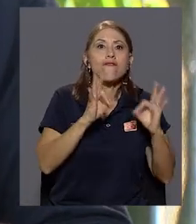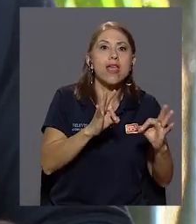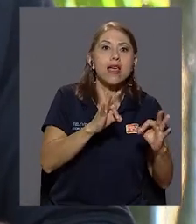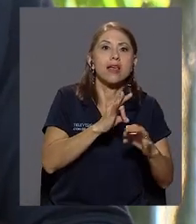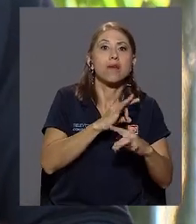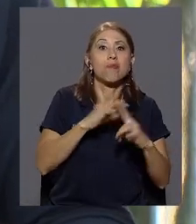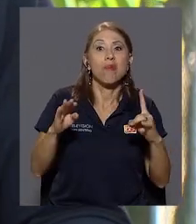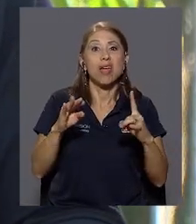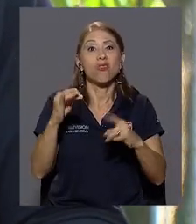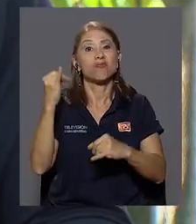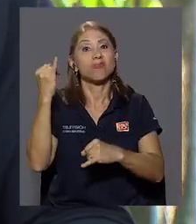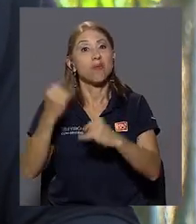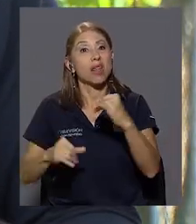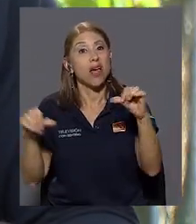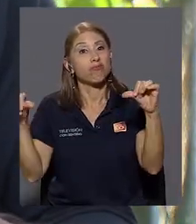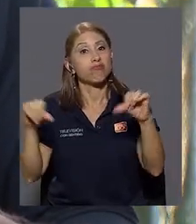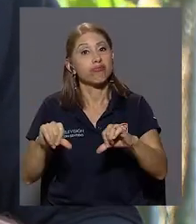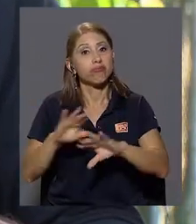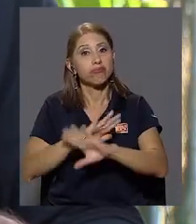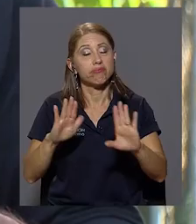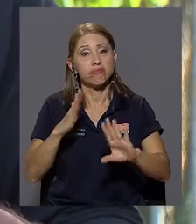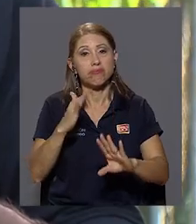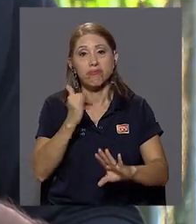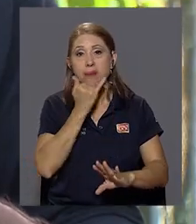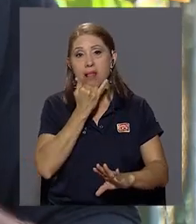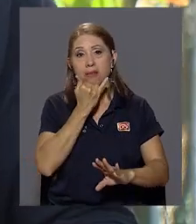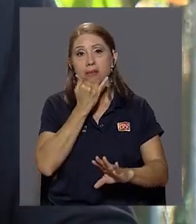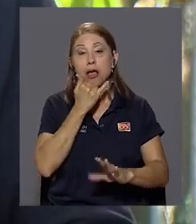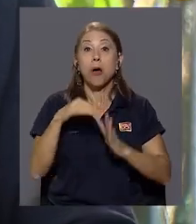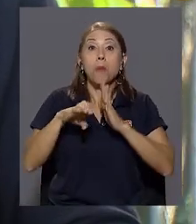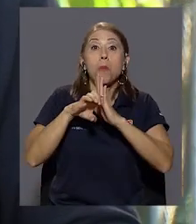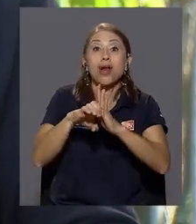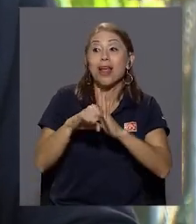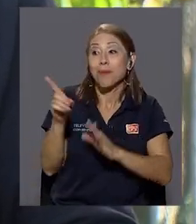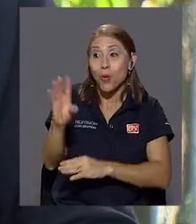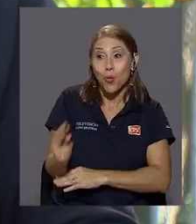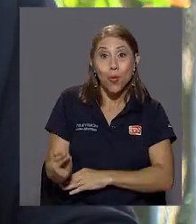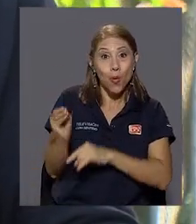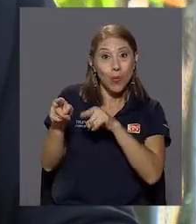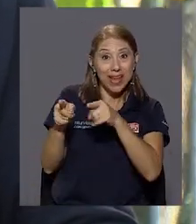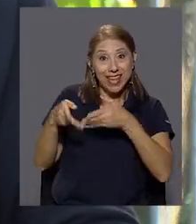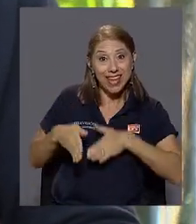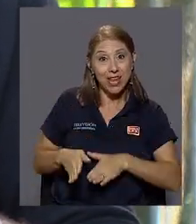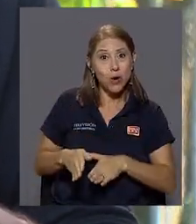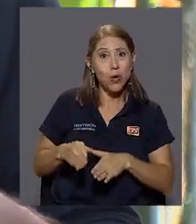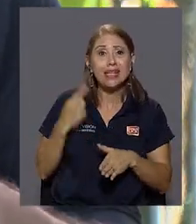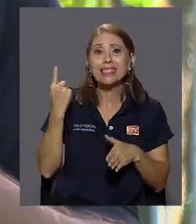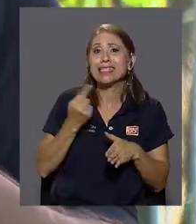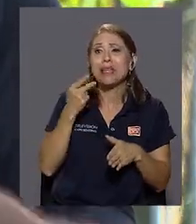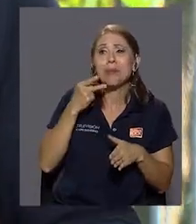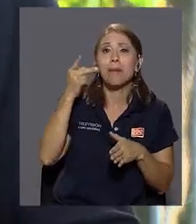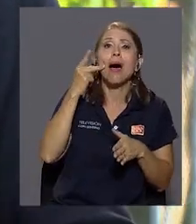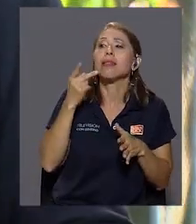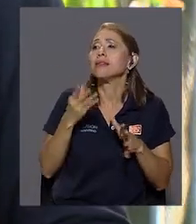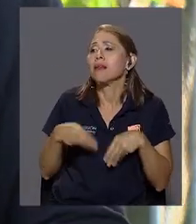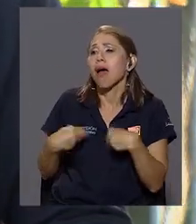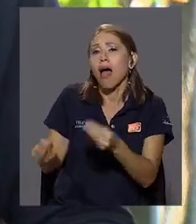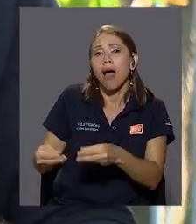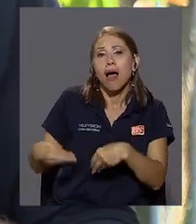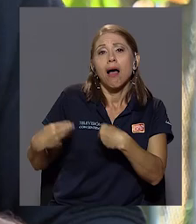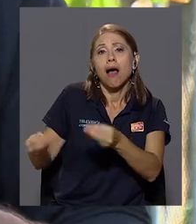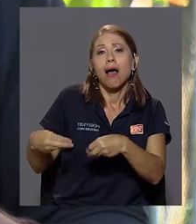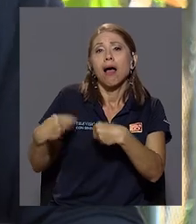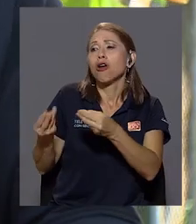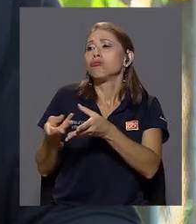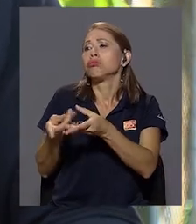terminan haciendo un mal, por ejemplo, desde el chico que todo se lo han resuelto, ¿verdad?, desde que todo tal vez se lo